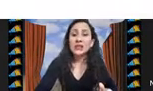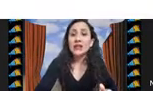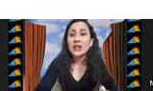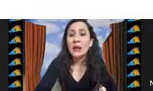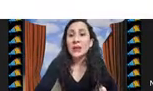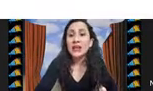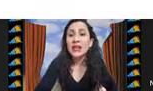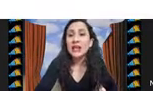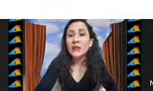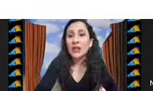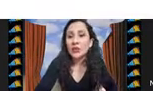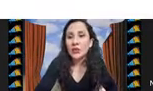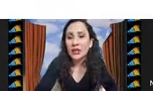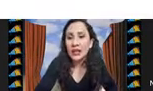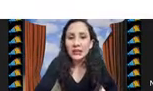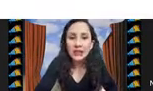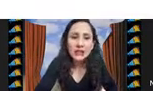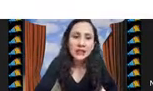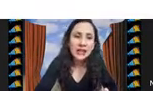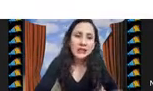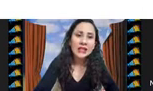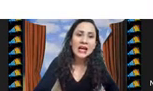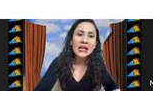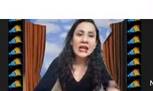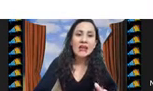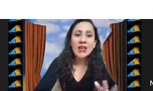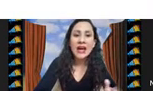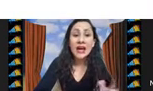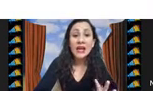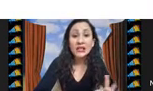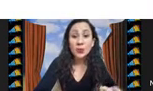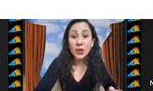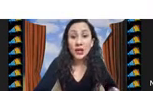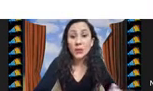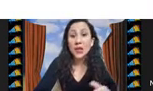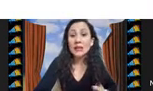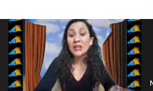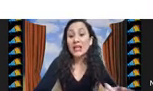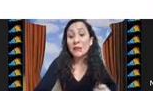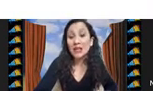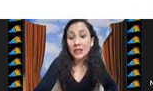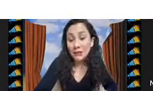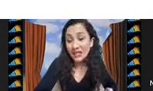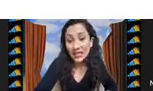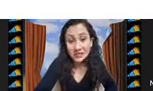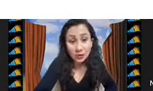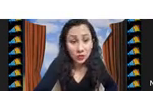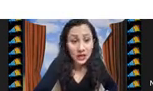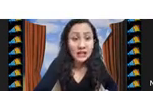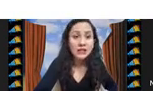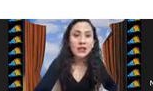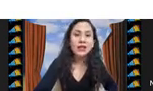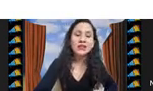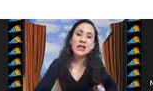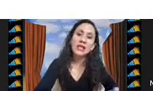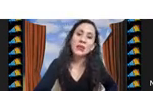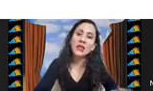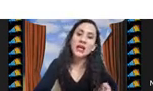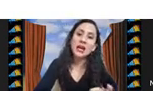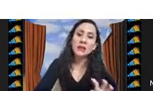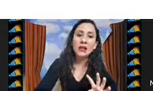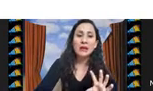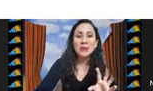luego tenemos que hacer la parte de la refinación de características y aquí la idea es por ejemplo eliminar medidas redundantes